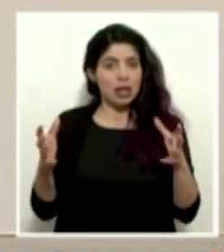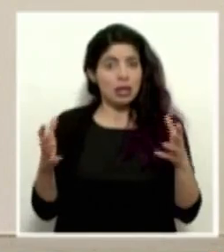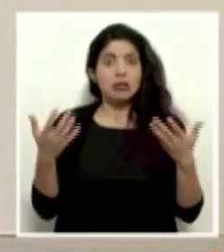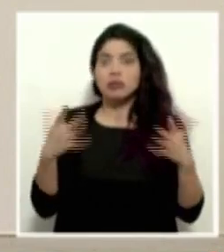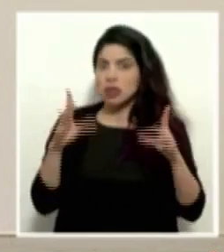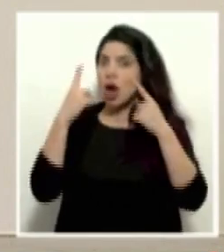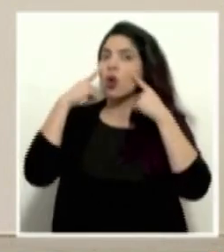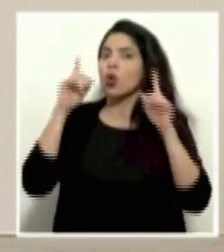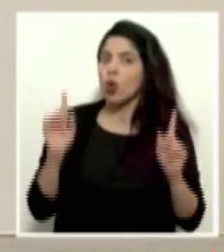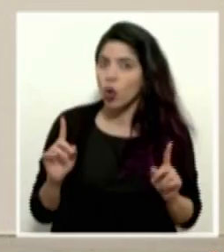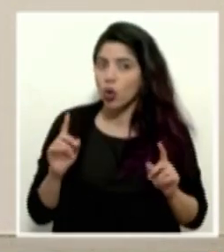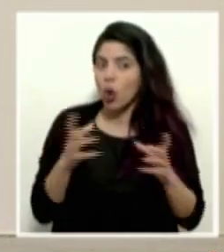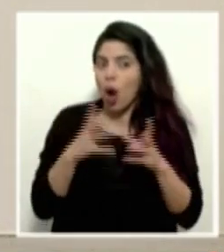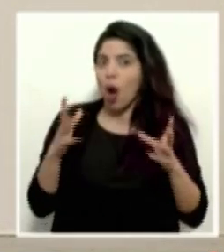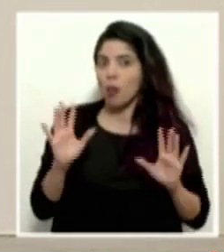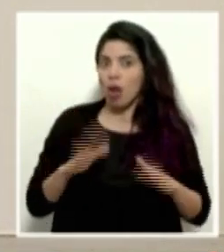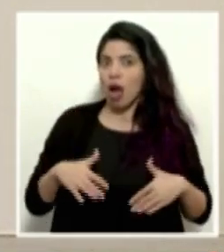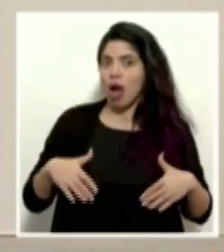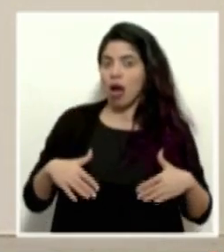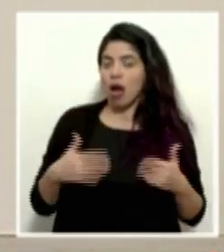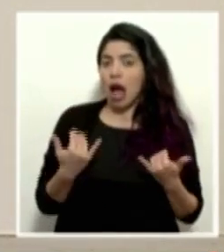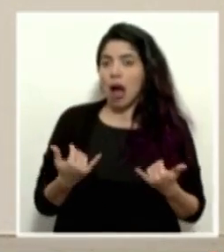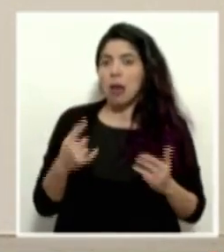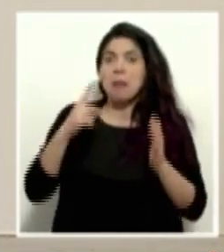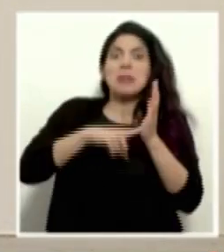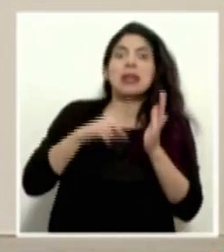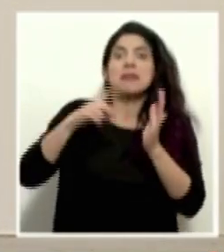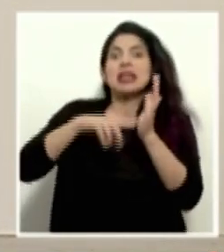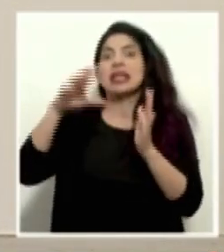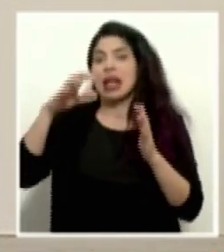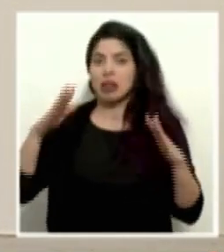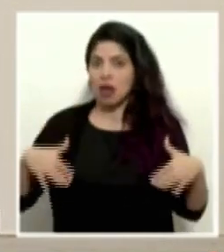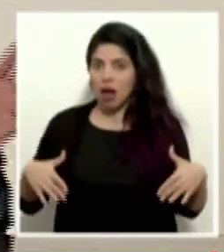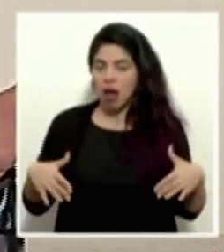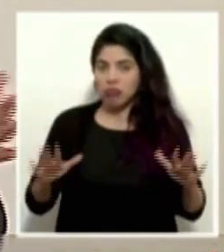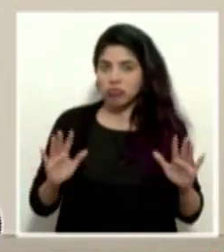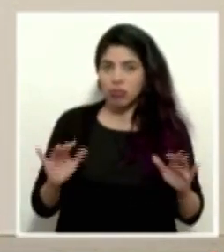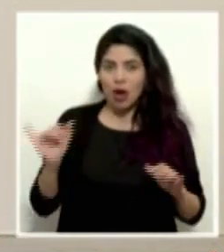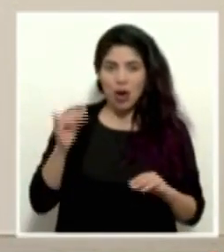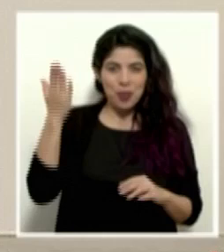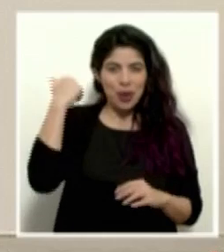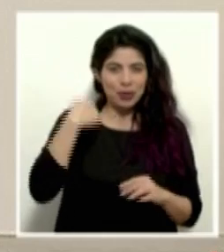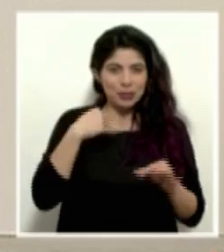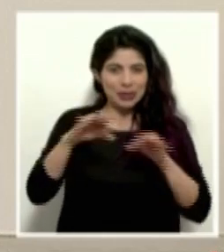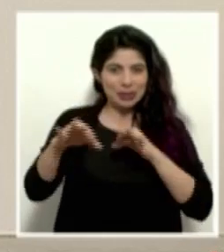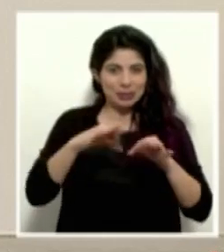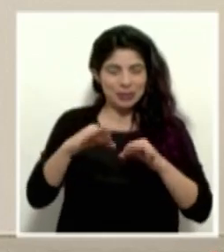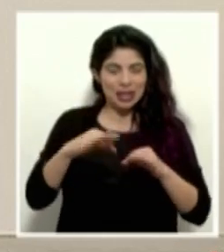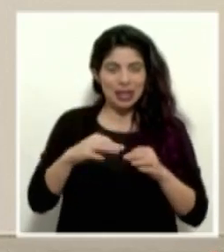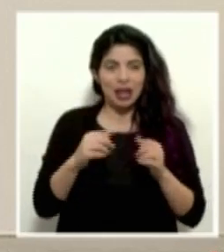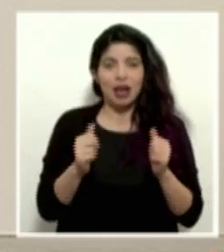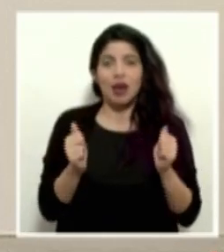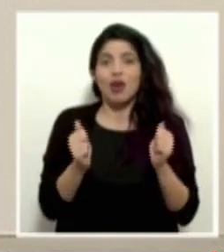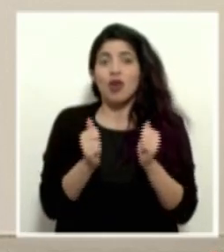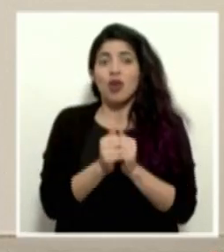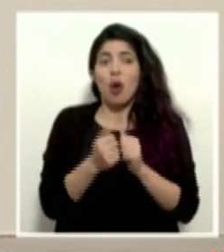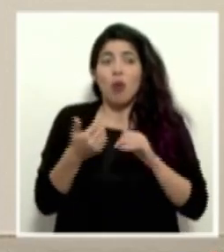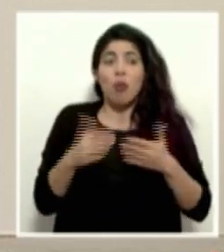un logro, que es que esto no ha aumentado, o que no tenemos en este momento 1.000, 1.500 casos, como indicaba yo anteriormente, con decenas de